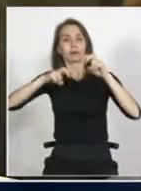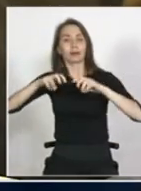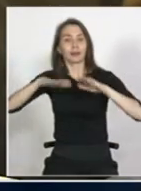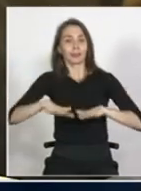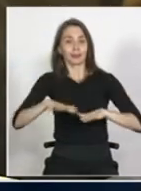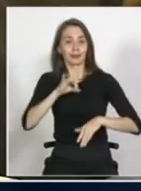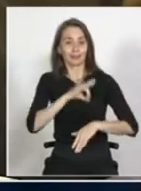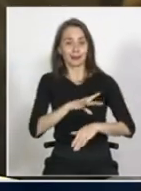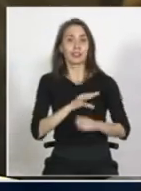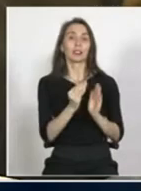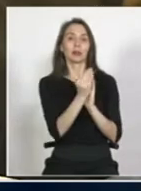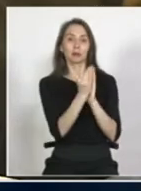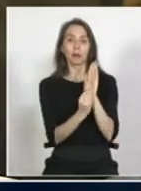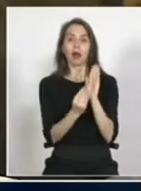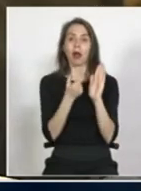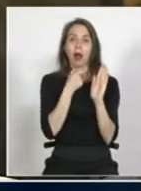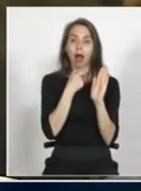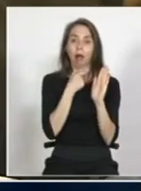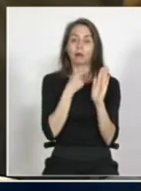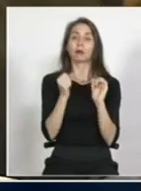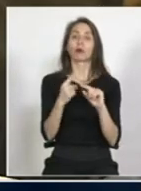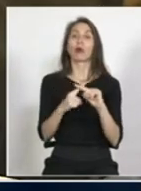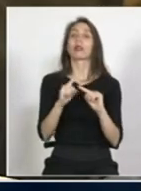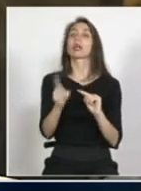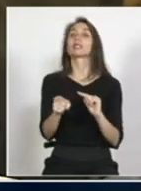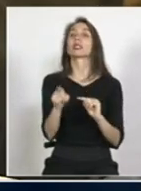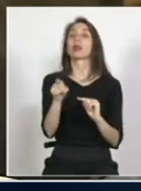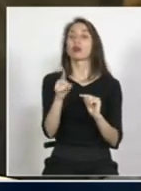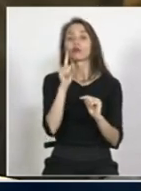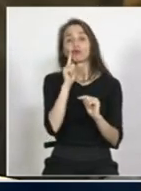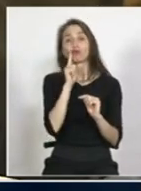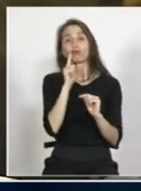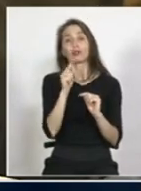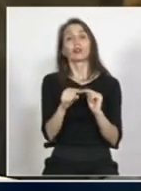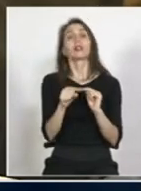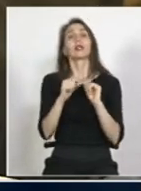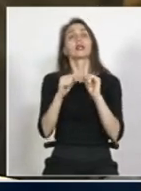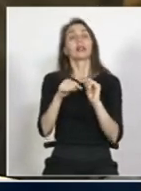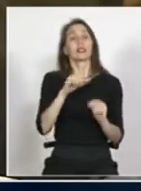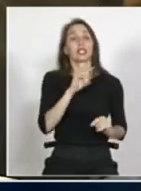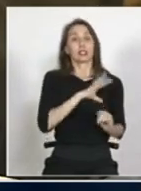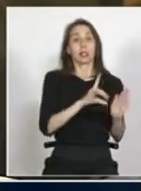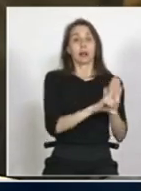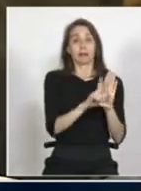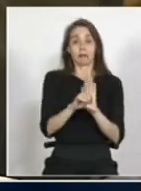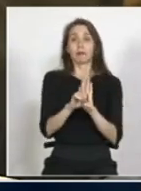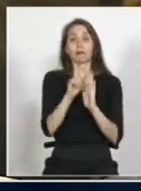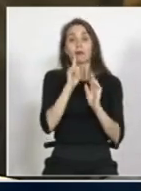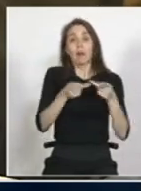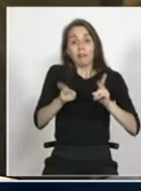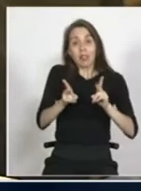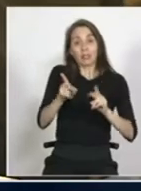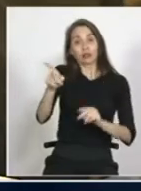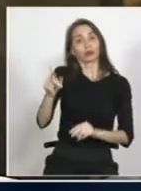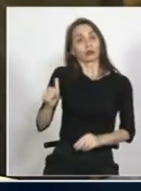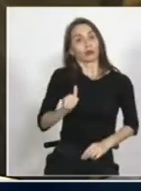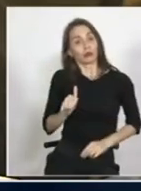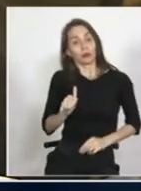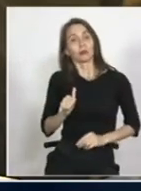establezca garantías para poder hacer exigibles los derechos que se garantizan en el ordenamiento jurídico interno, y asimismo que tenga una